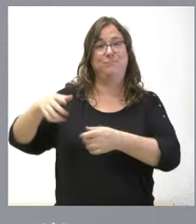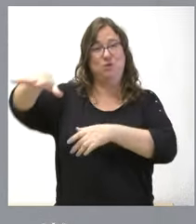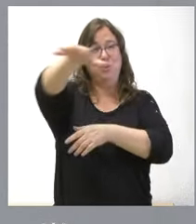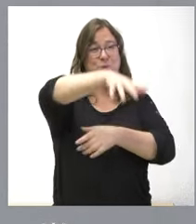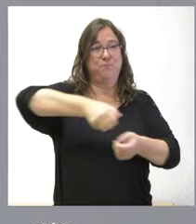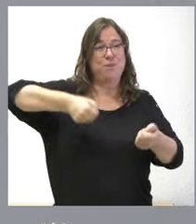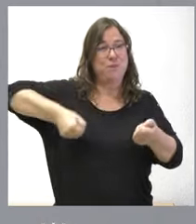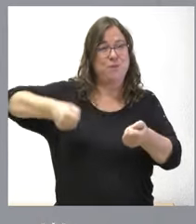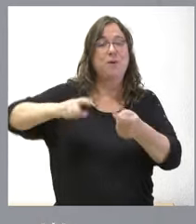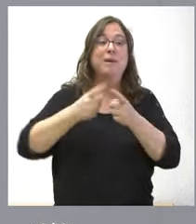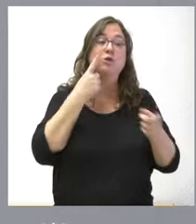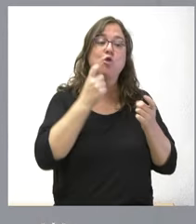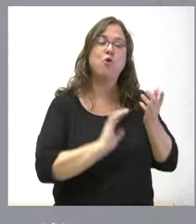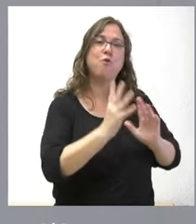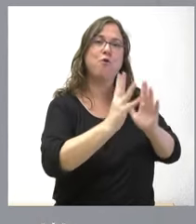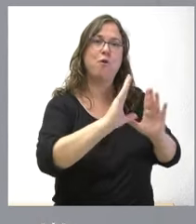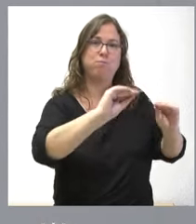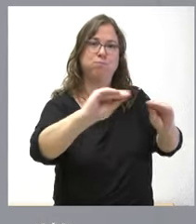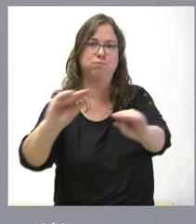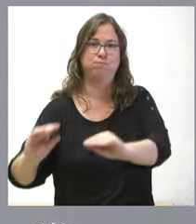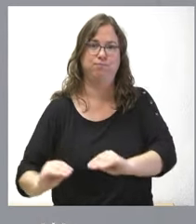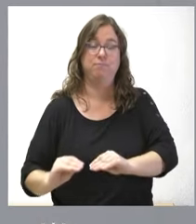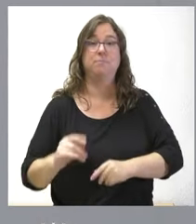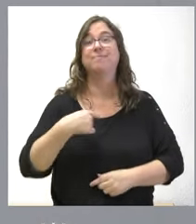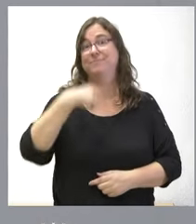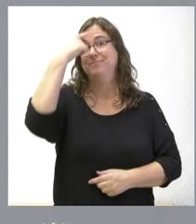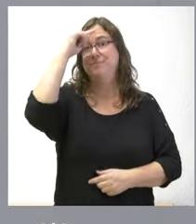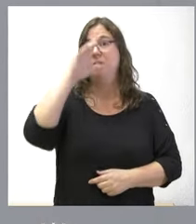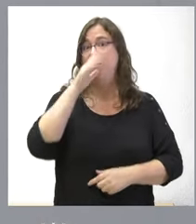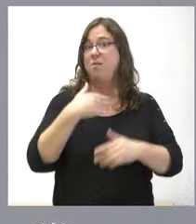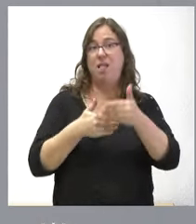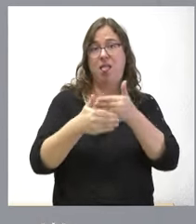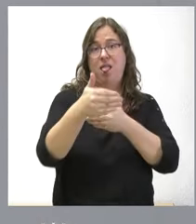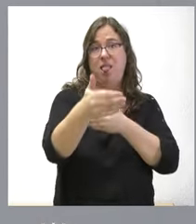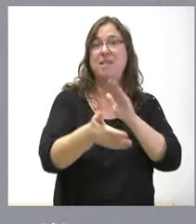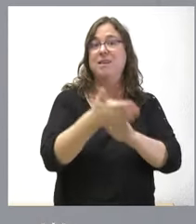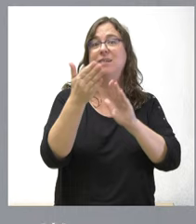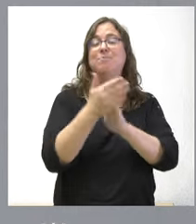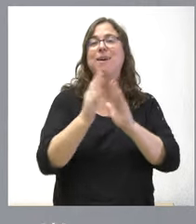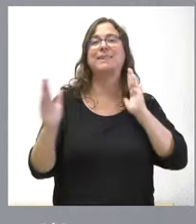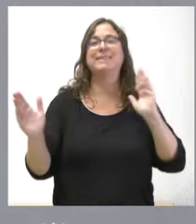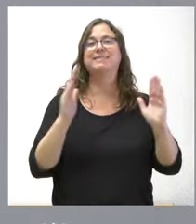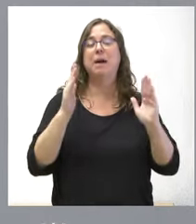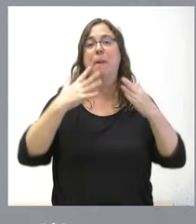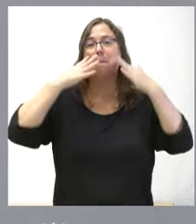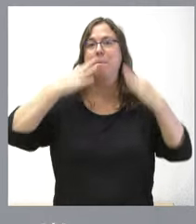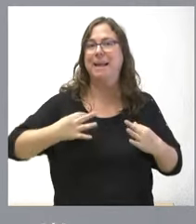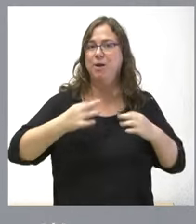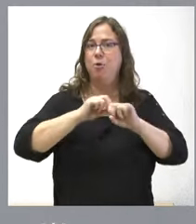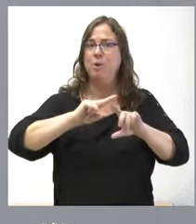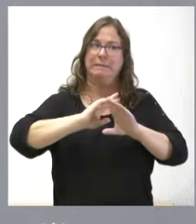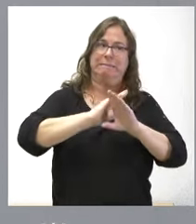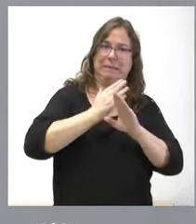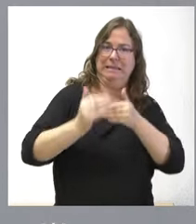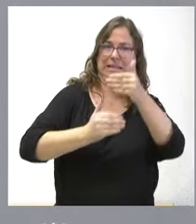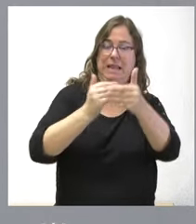quemas controladas. Ya ven ustedes que, una vez que estamos avanzando ya hacia el fin de la etapa de mayor riesgo, también estamos